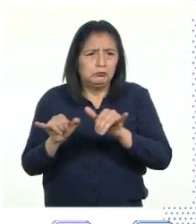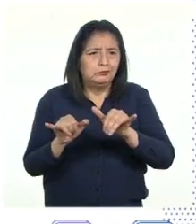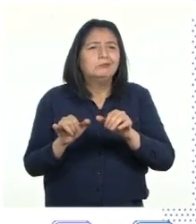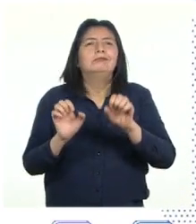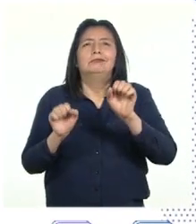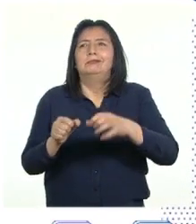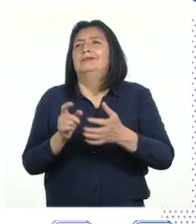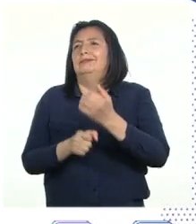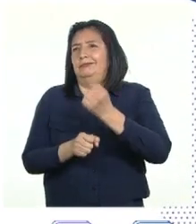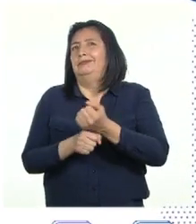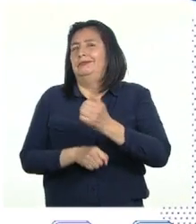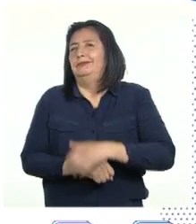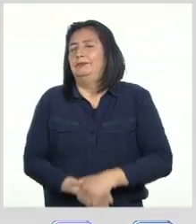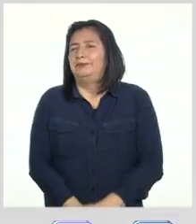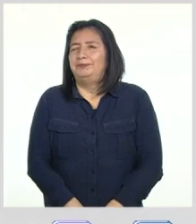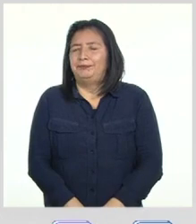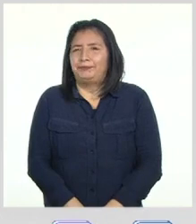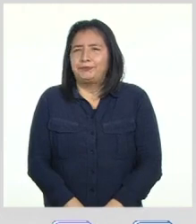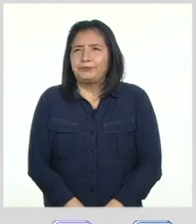sí es confiable